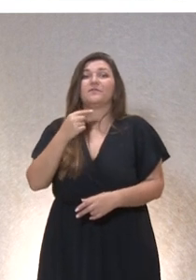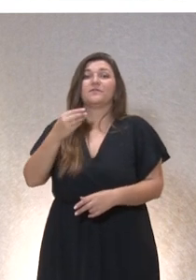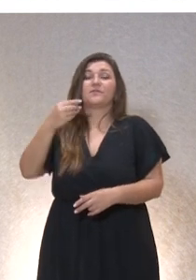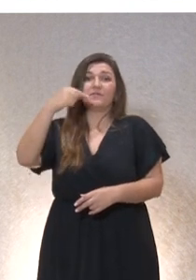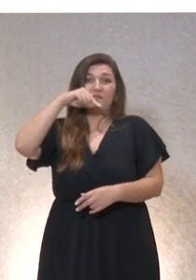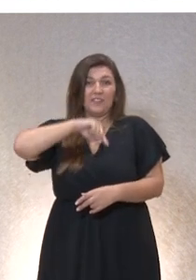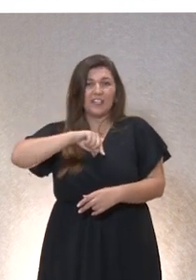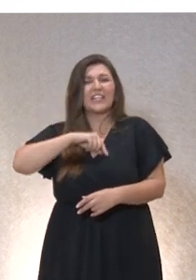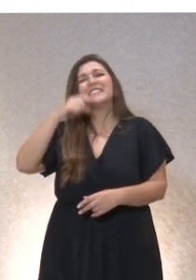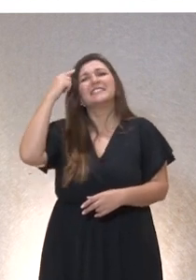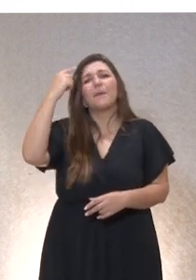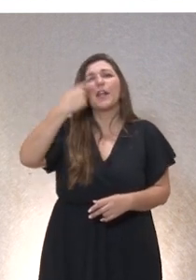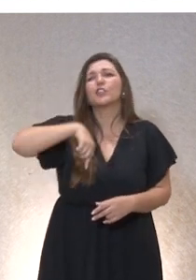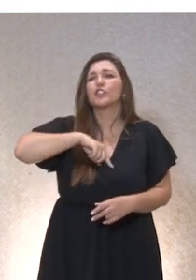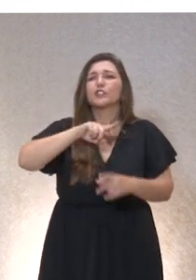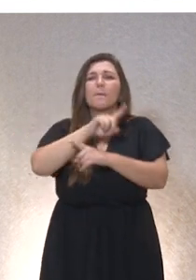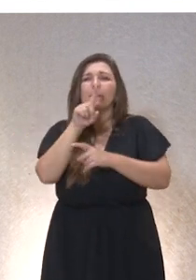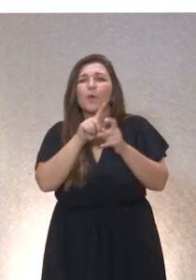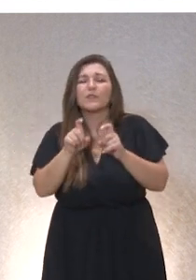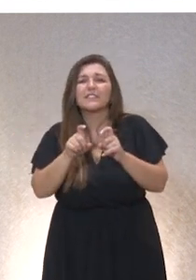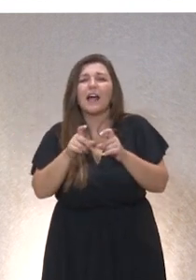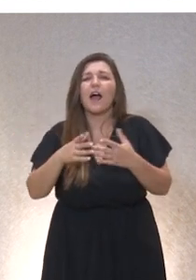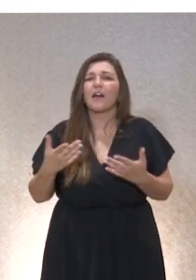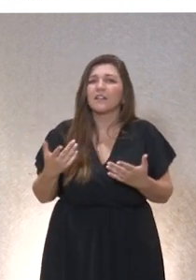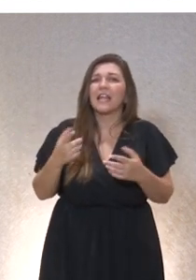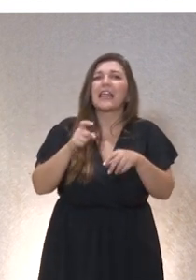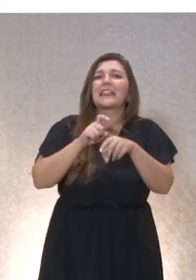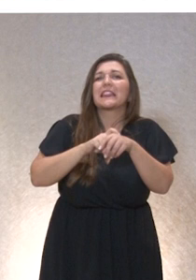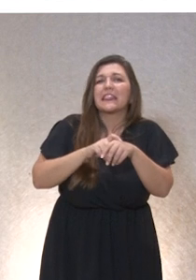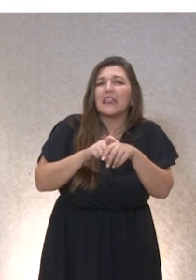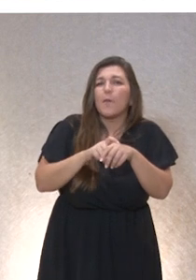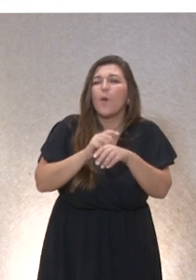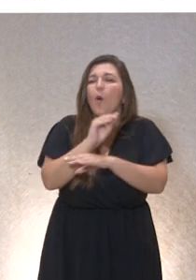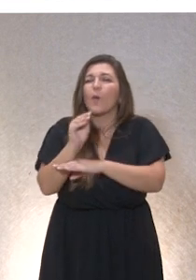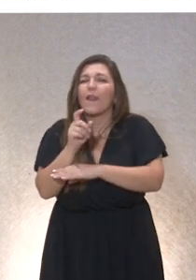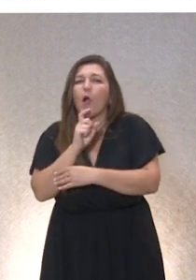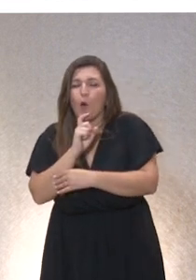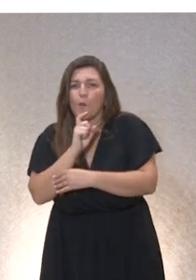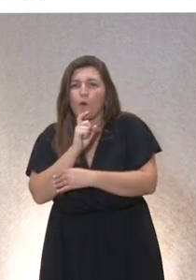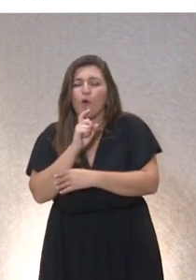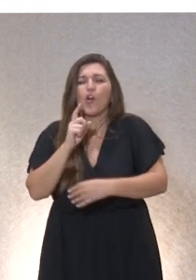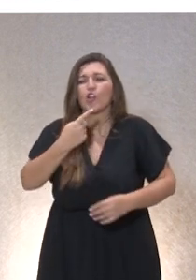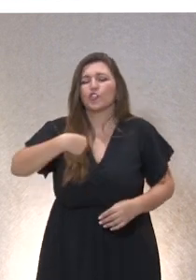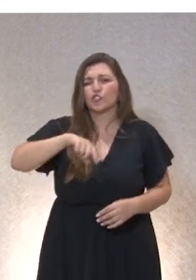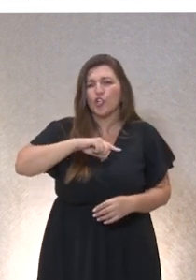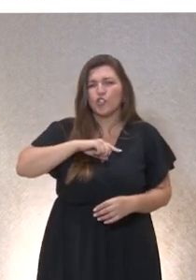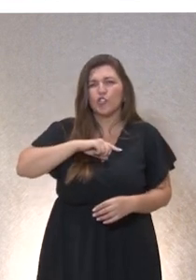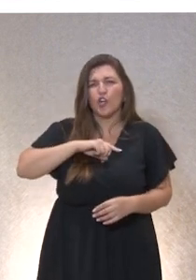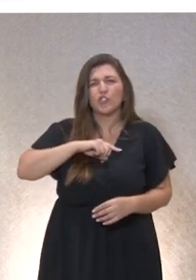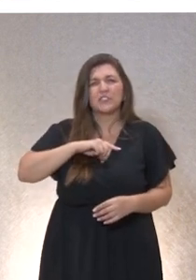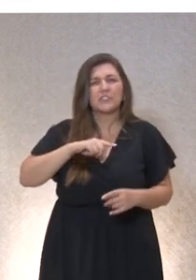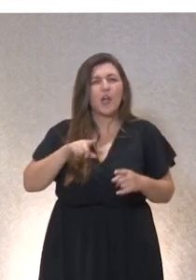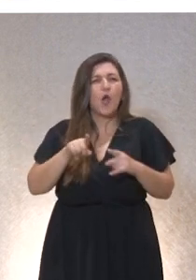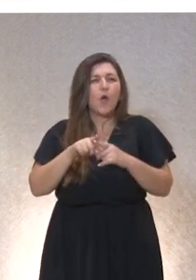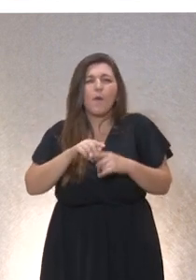que lleguemos a preguntarnos con qué tipo de entrañas estamos cuidando. Si somos, podríamos decir, perversos,